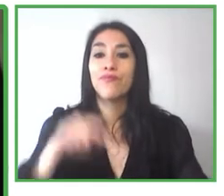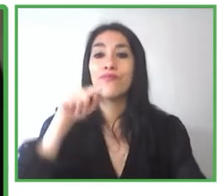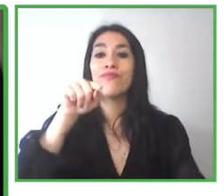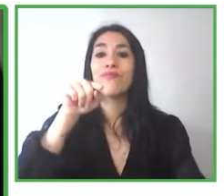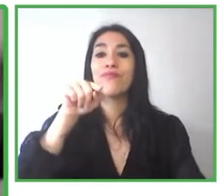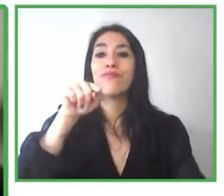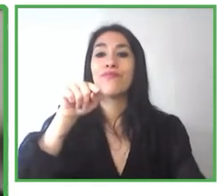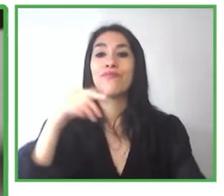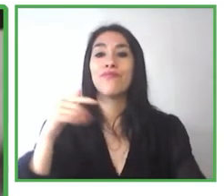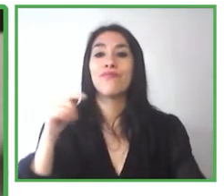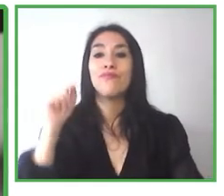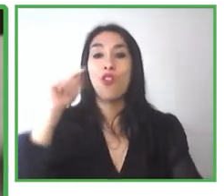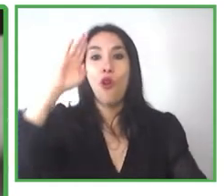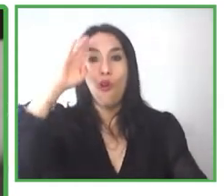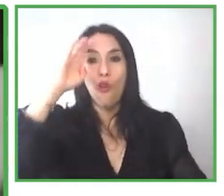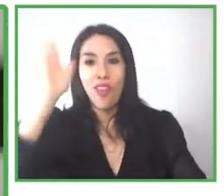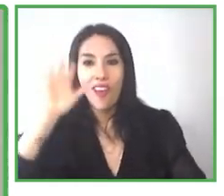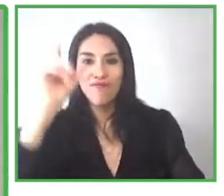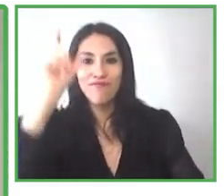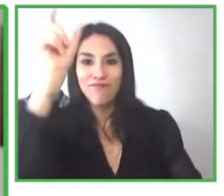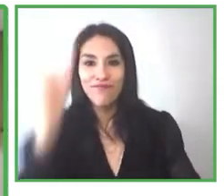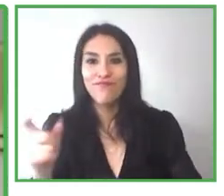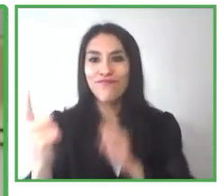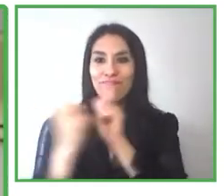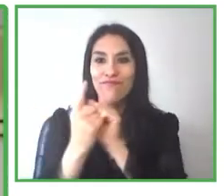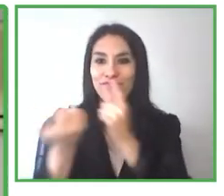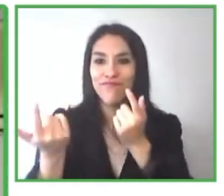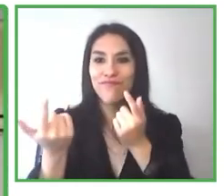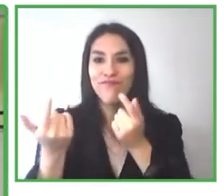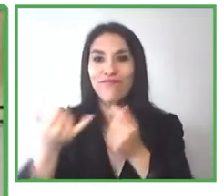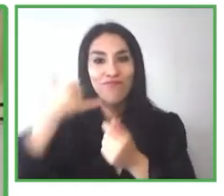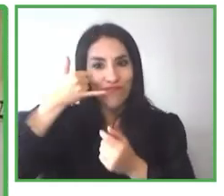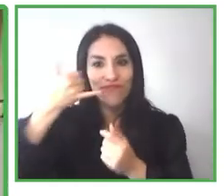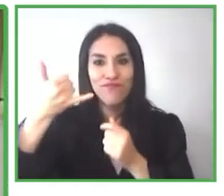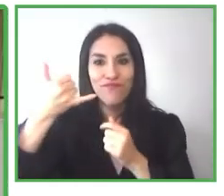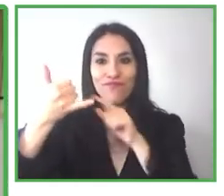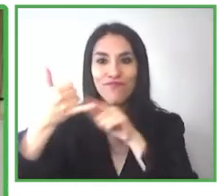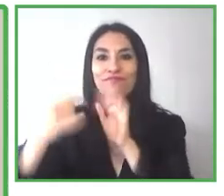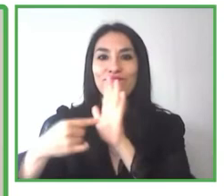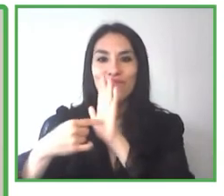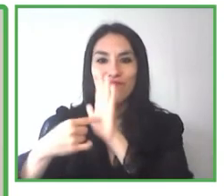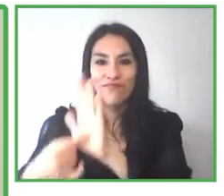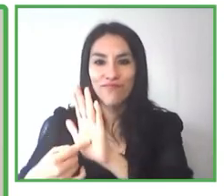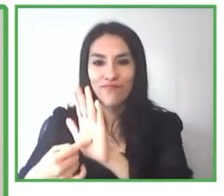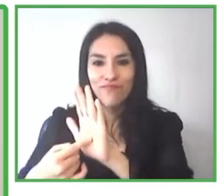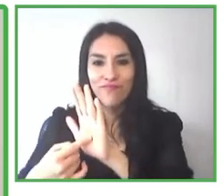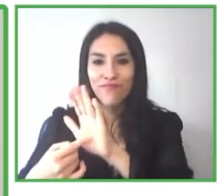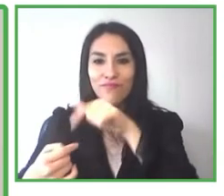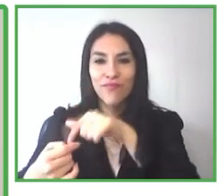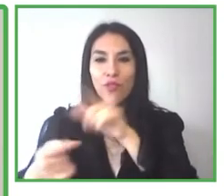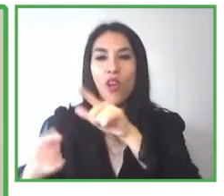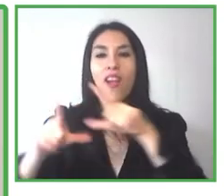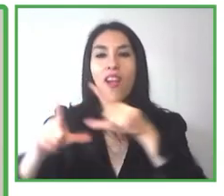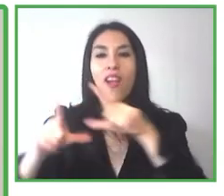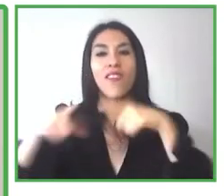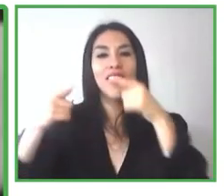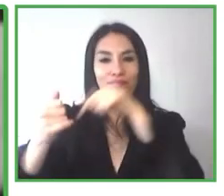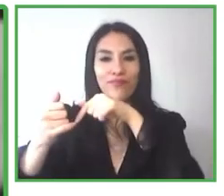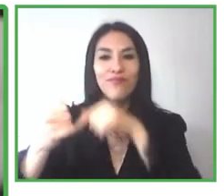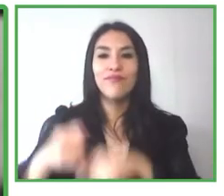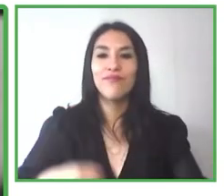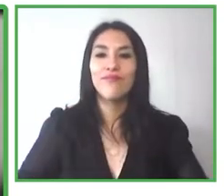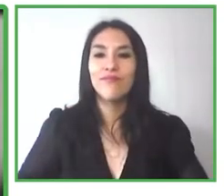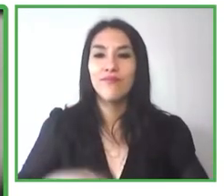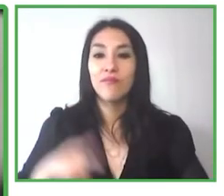20 libras ¡como mola! Currency es un canal muy útil porque a veces me cuesta mucho distinguir unos billetes de otros con Currency